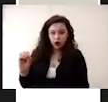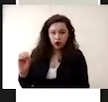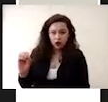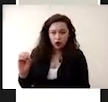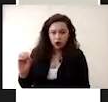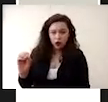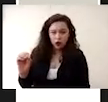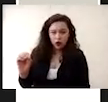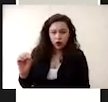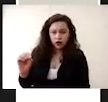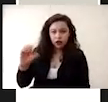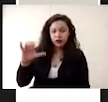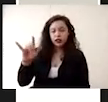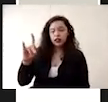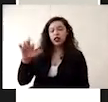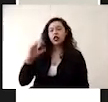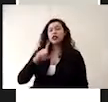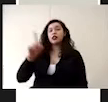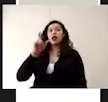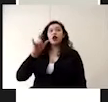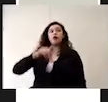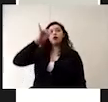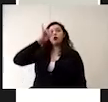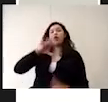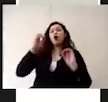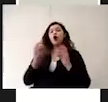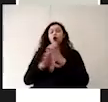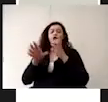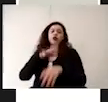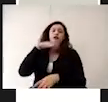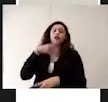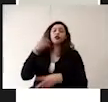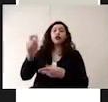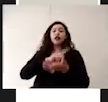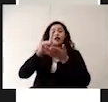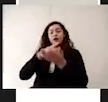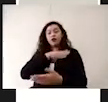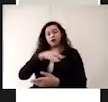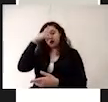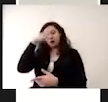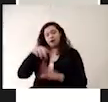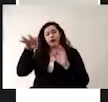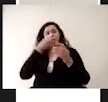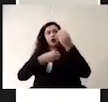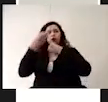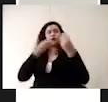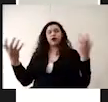uso y consumo humano, residuos y buenas prácticas de higiene en el manejo de los alimentos.